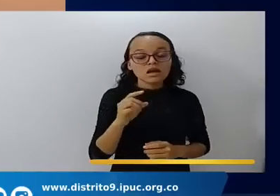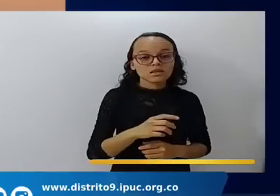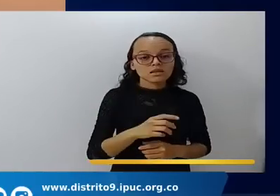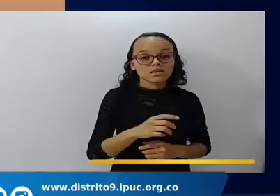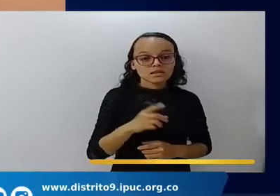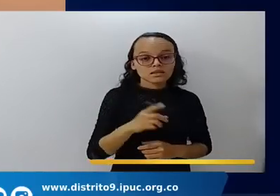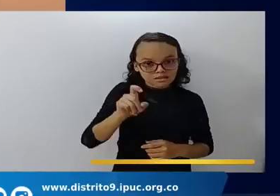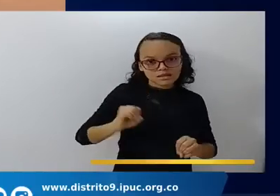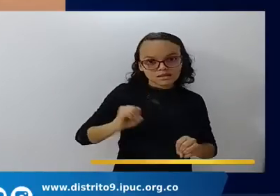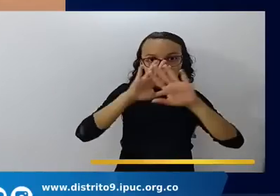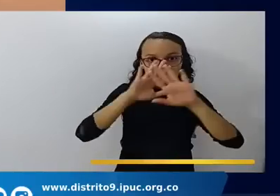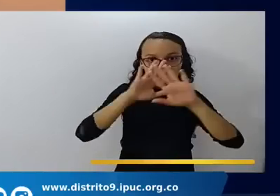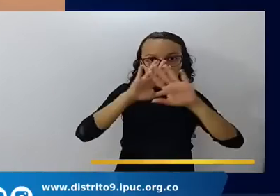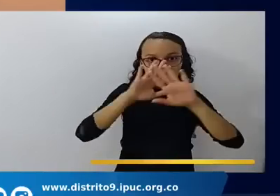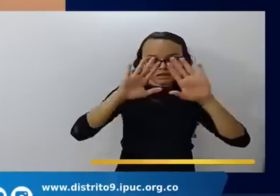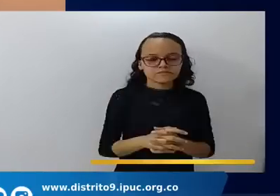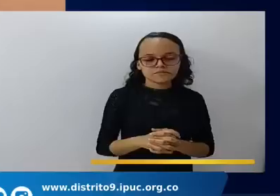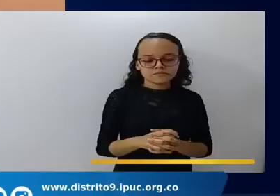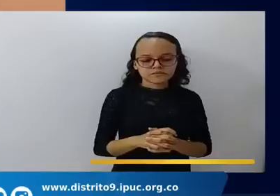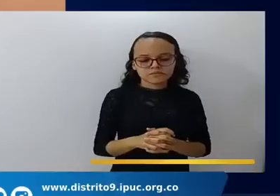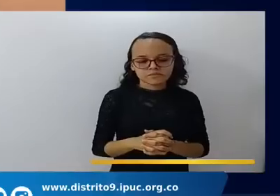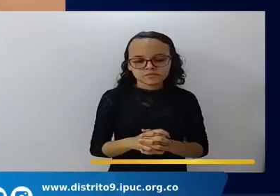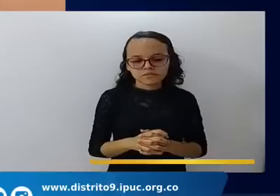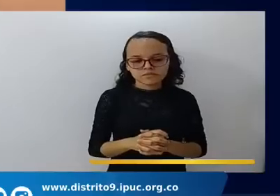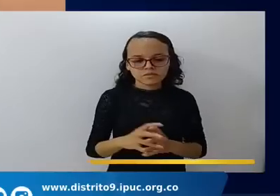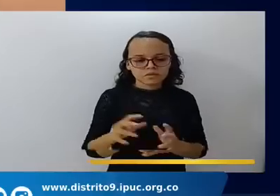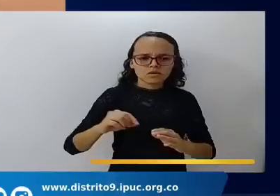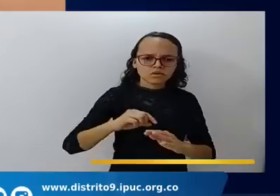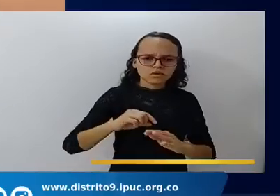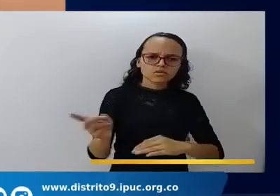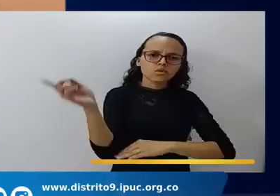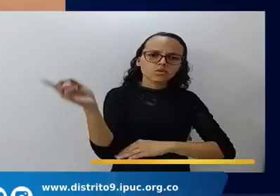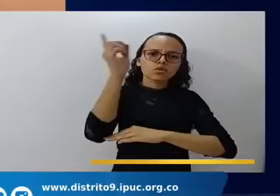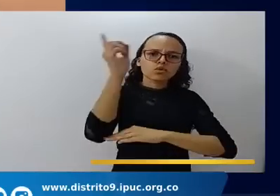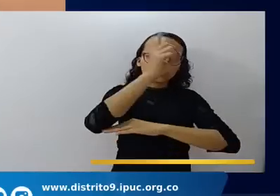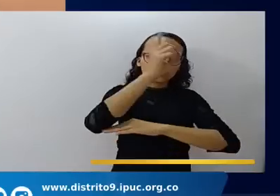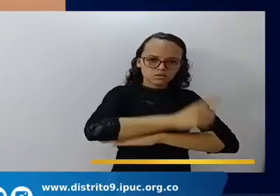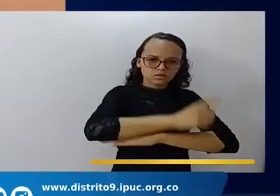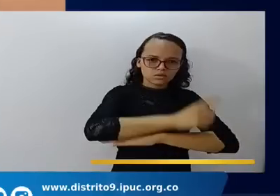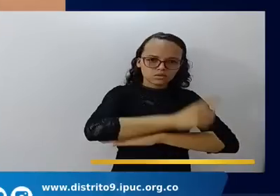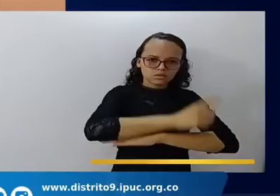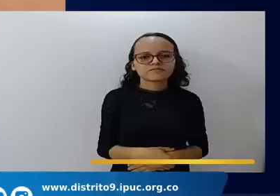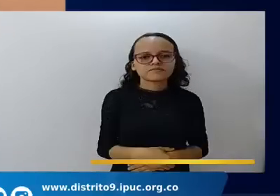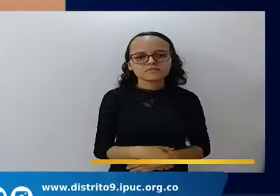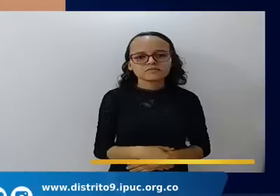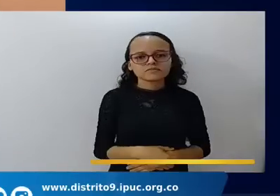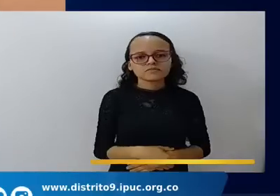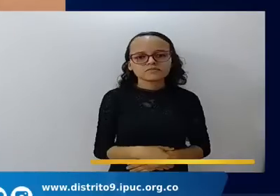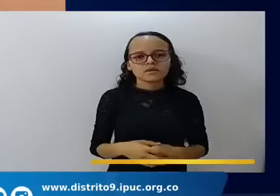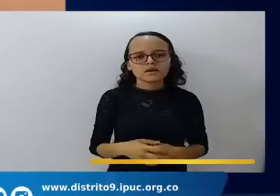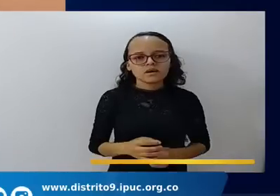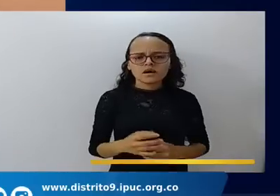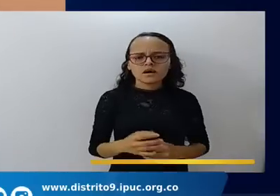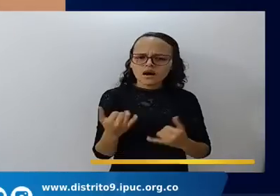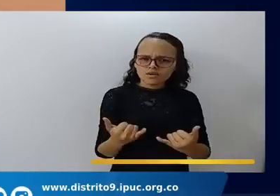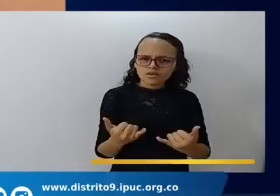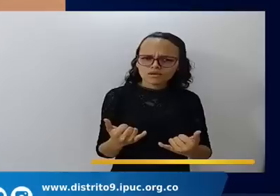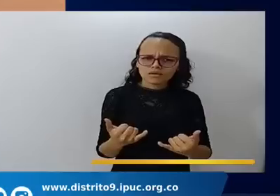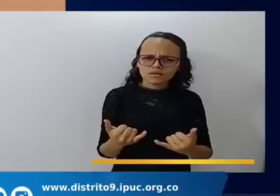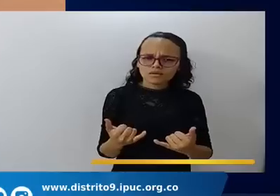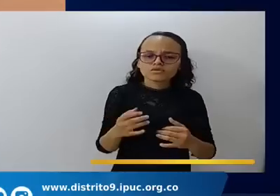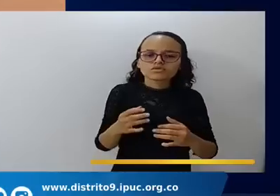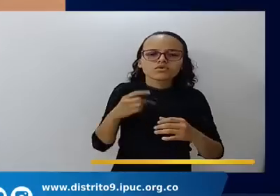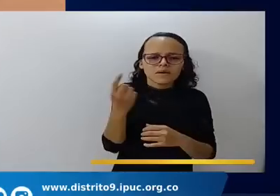Entonces, es como desayunar tarde. Eran ayunos. Entonces, pero no quiero hablar de esta parte, sino de esa